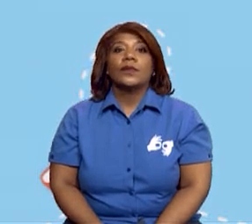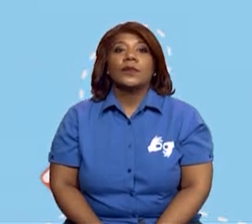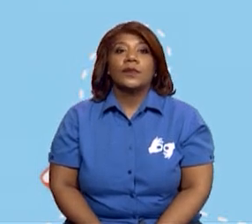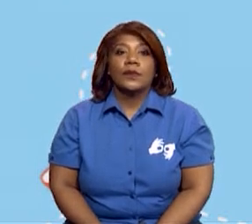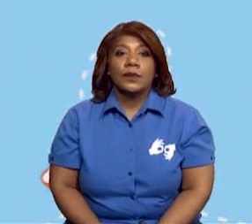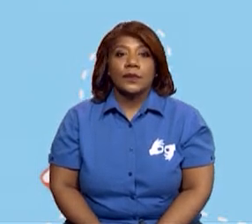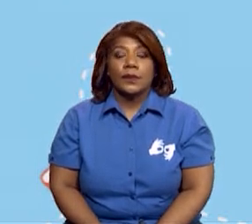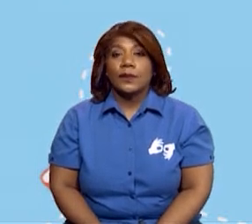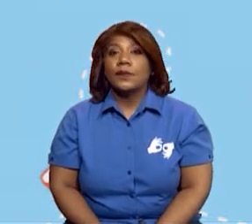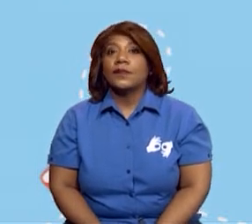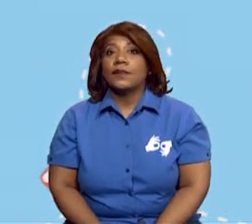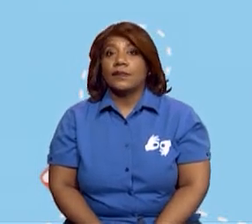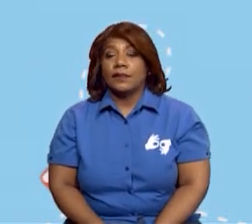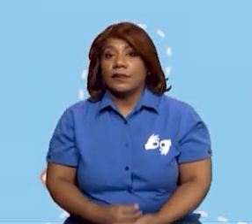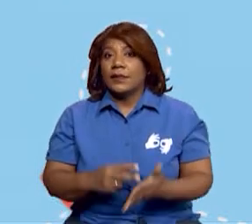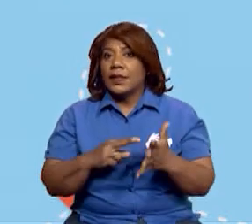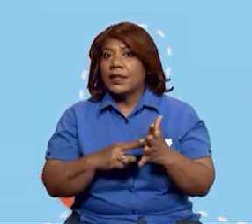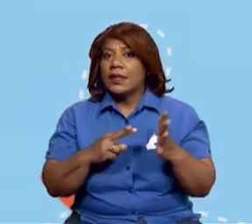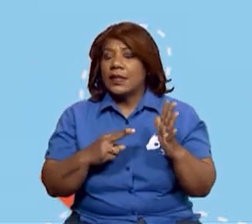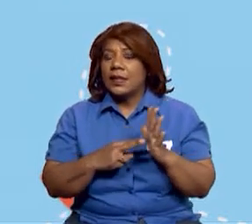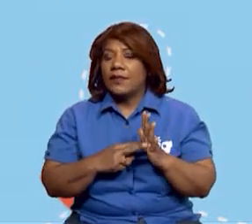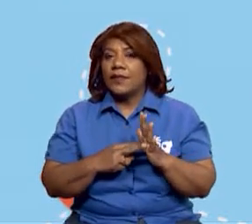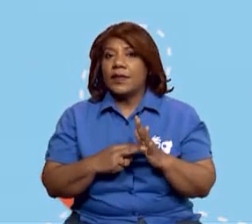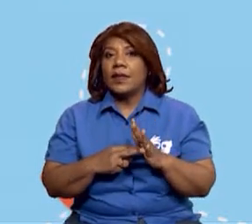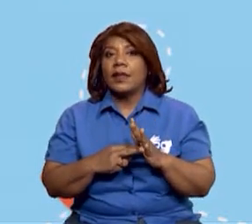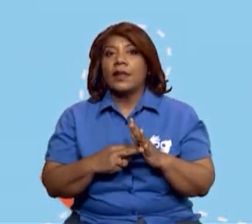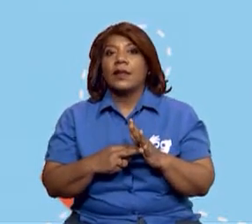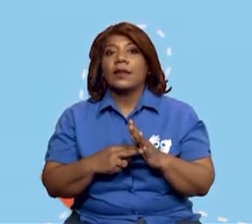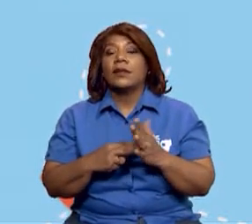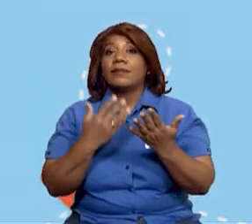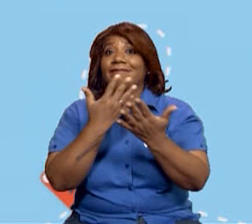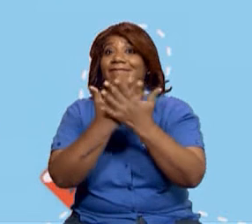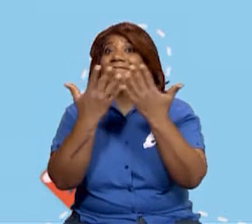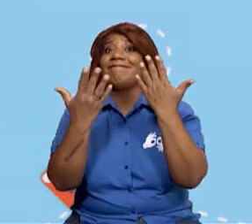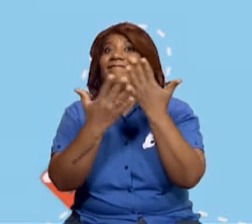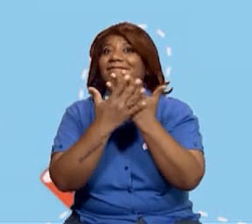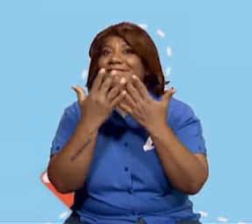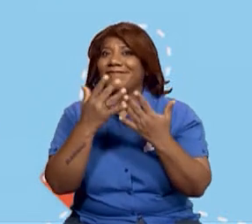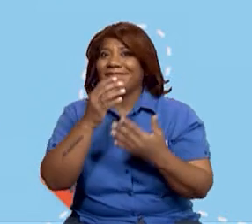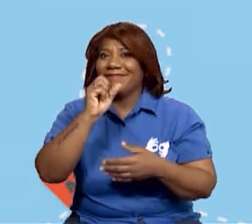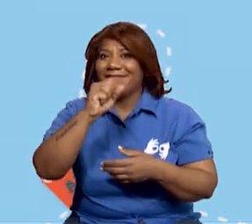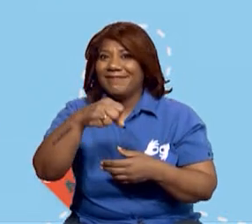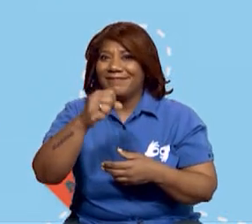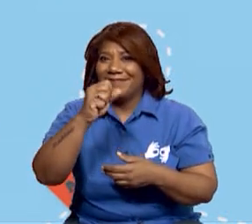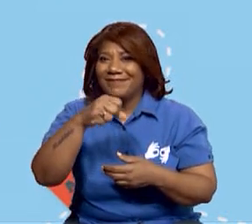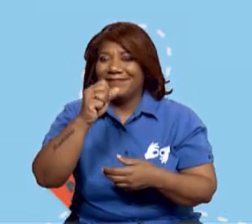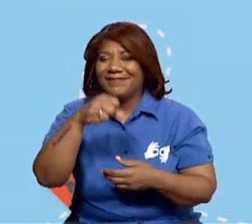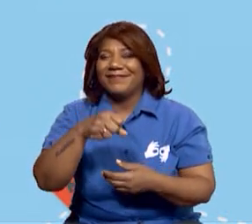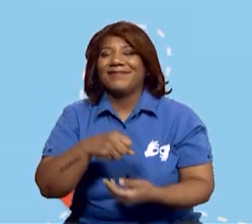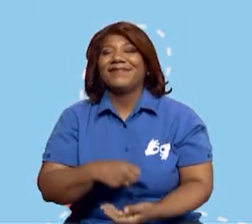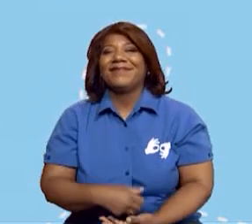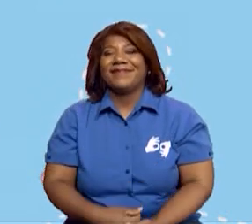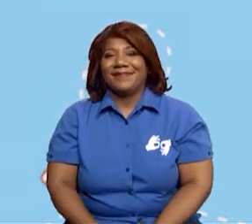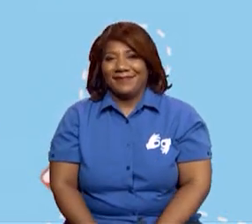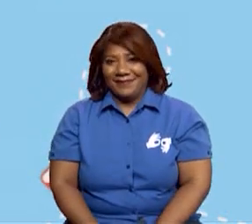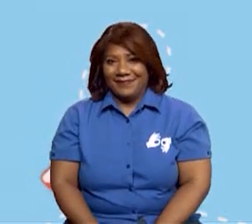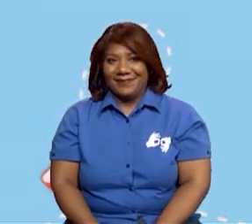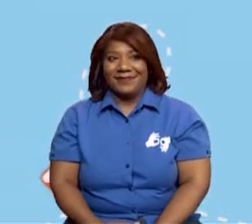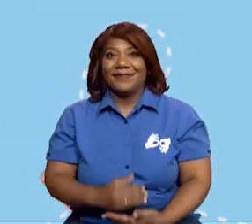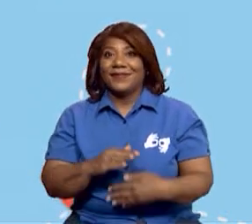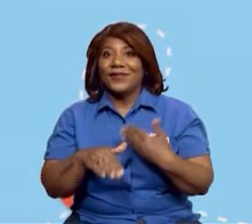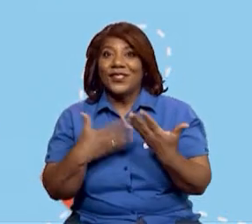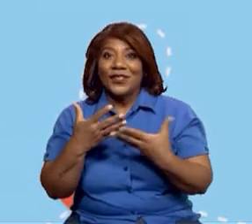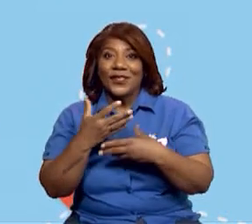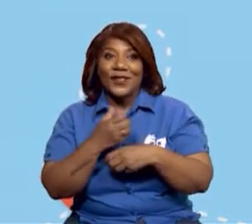recuerda que estamos buscando el concepto de artesanal, producción a mano con instrumentos sencillos. Entonces, sí, yo creo que